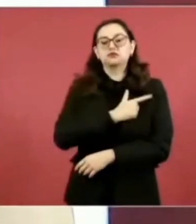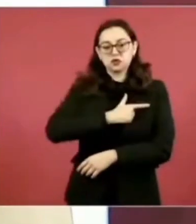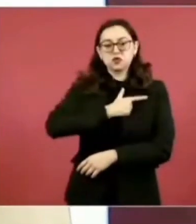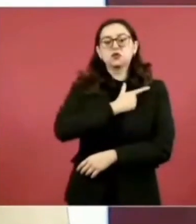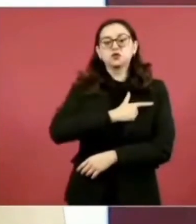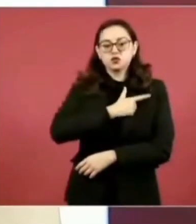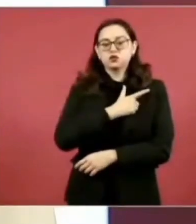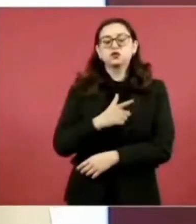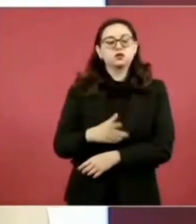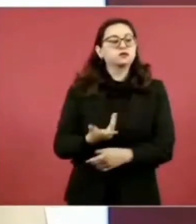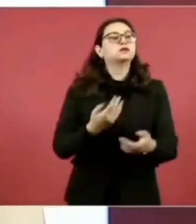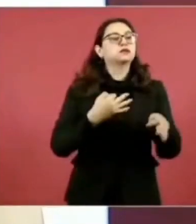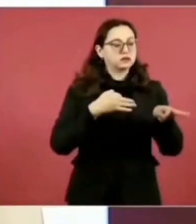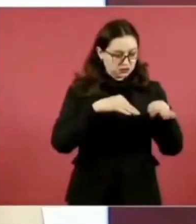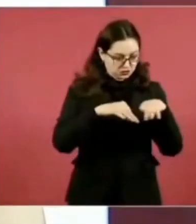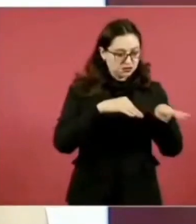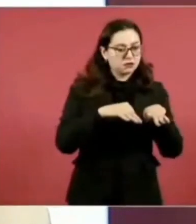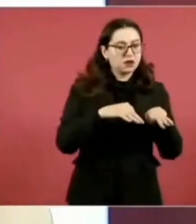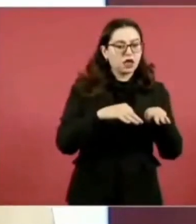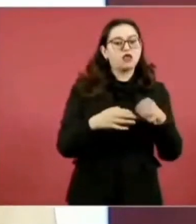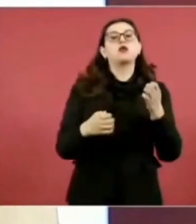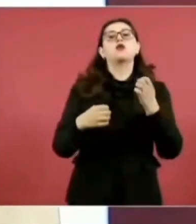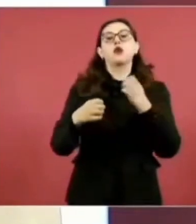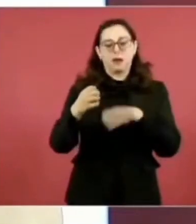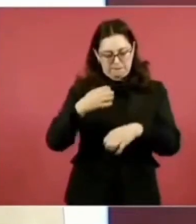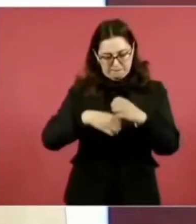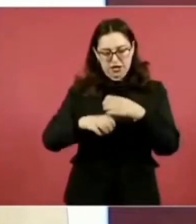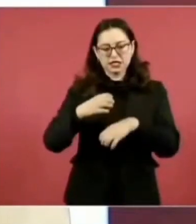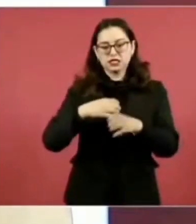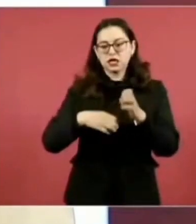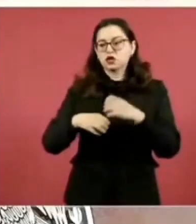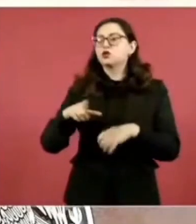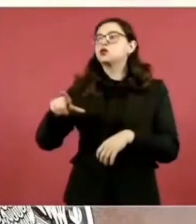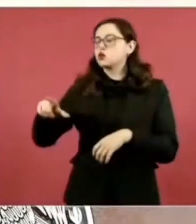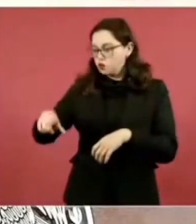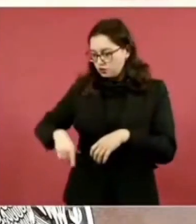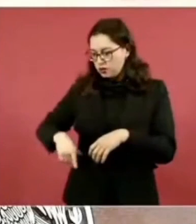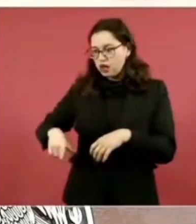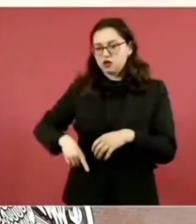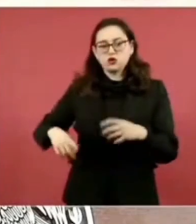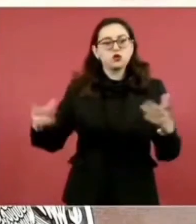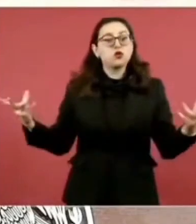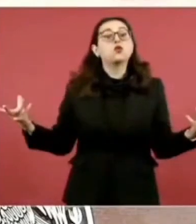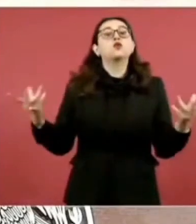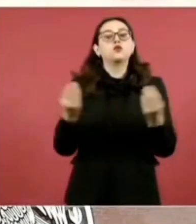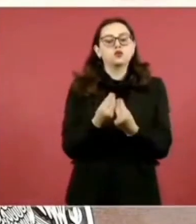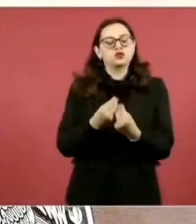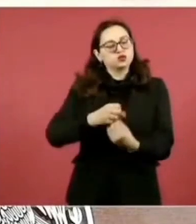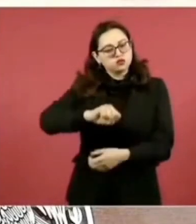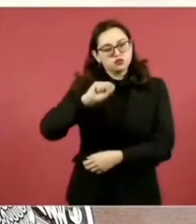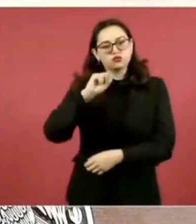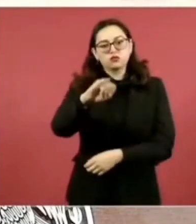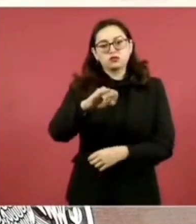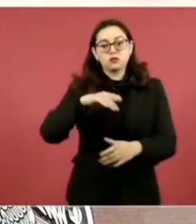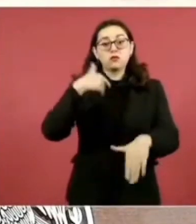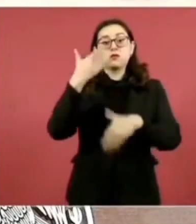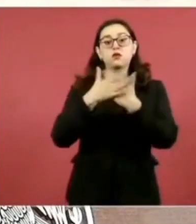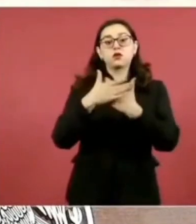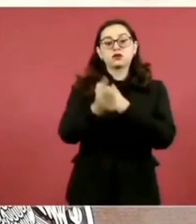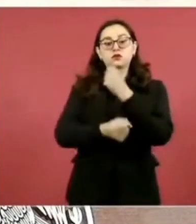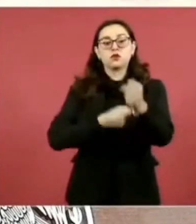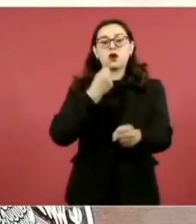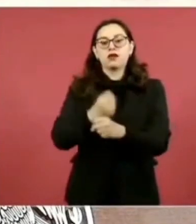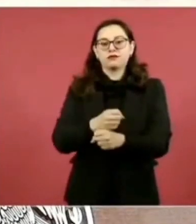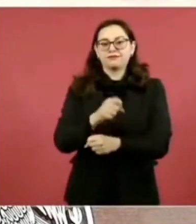las y los trabajadores, los empresarios y el gobierno, lo cual implica un incremento del 20 por ciento a